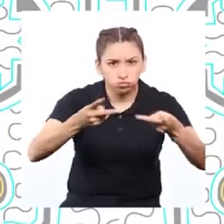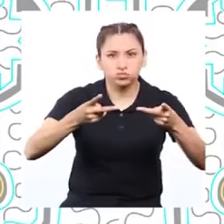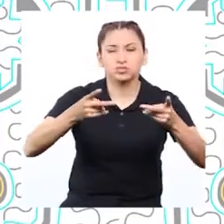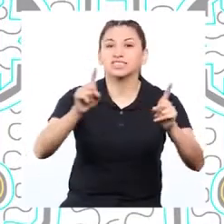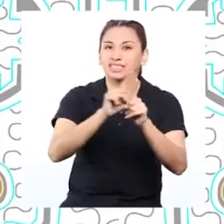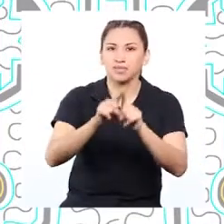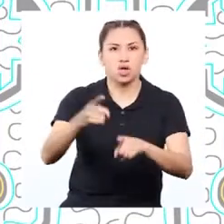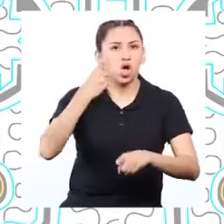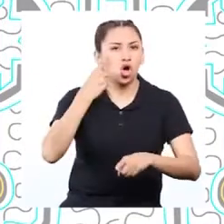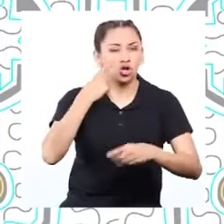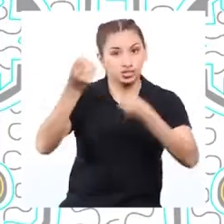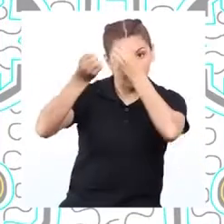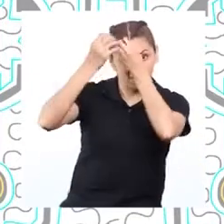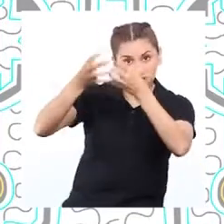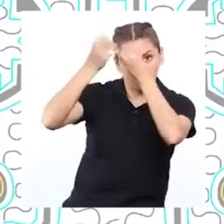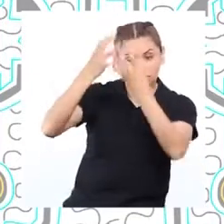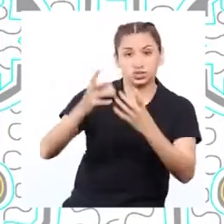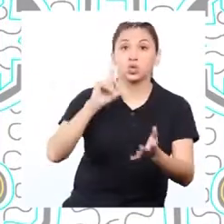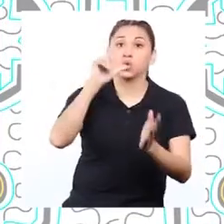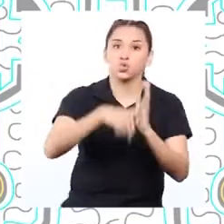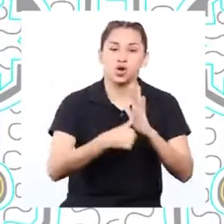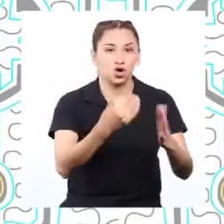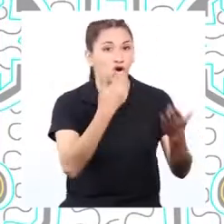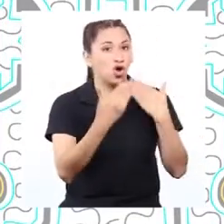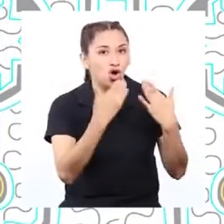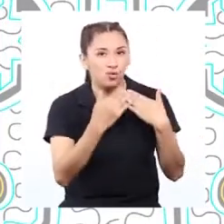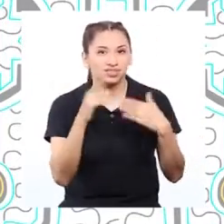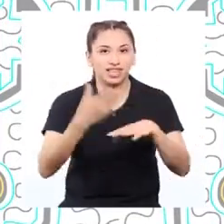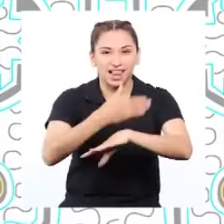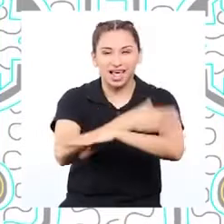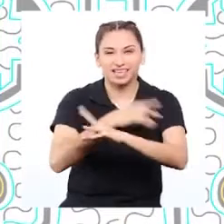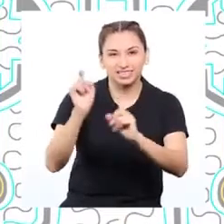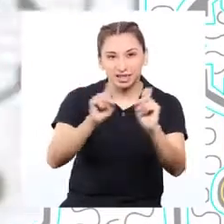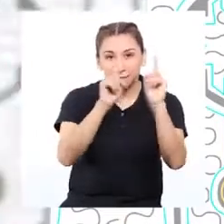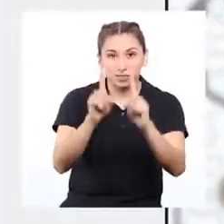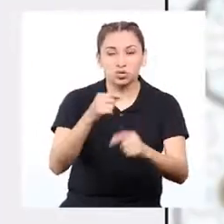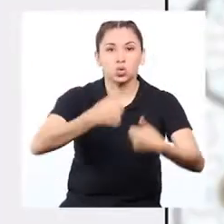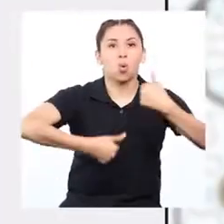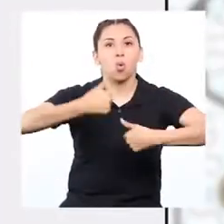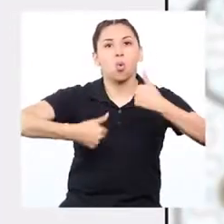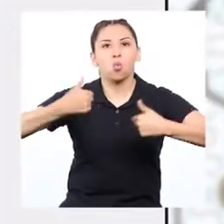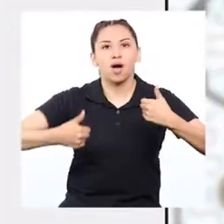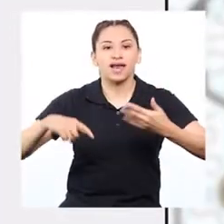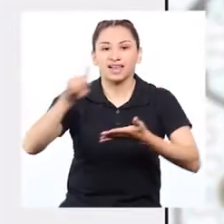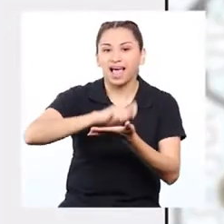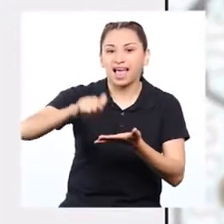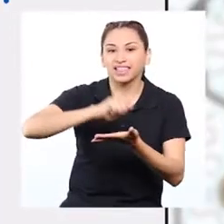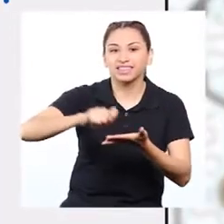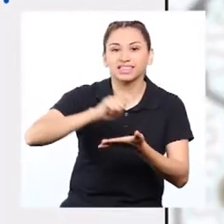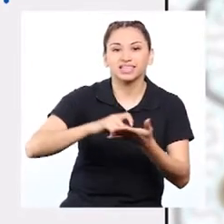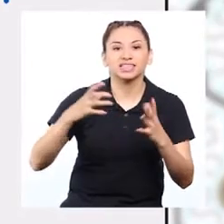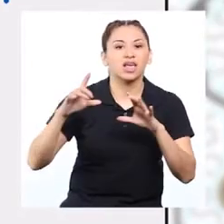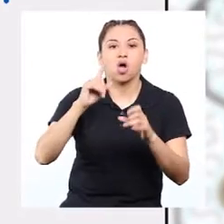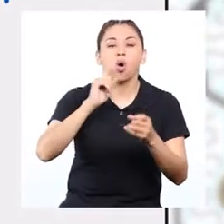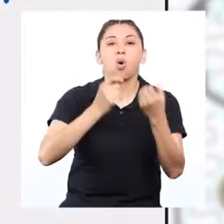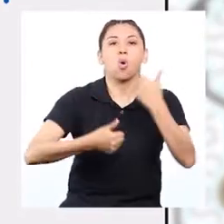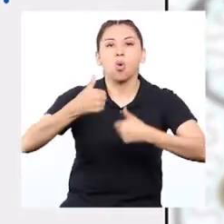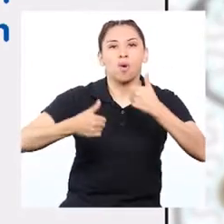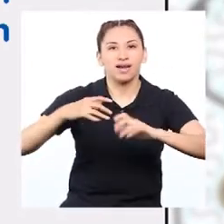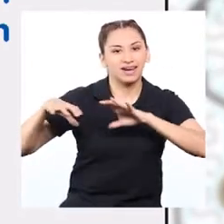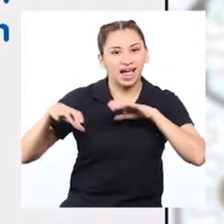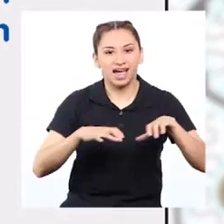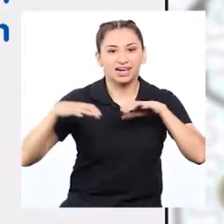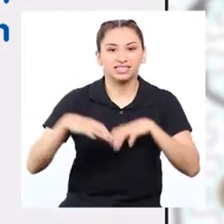conocer la información. Luego de investigar y conversar para responder la pregunta investigable, ¿cuáles son las actividades que alteran el efecto